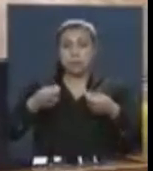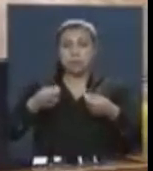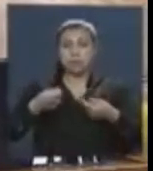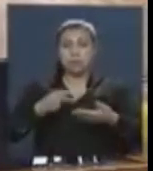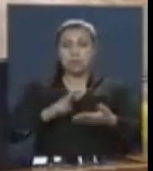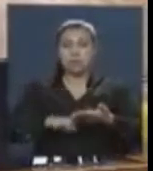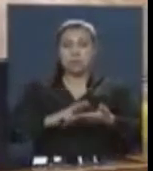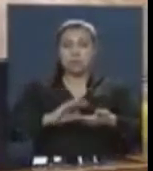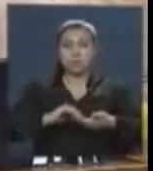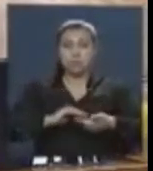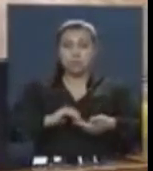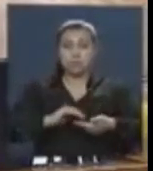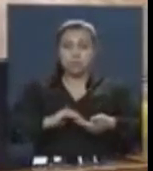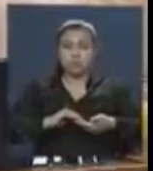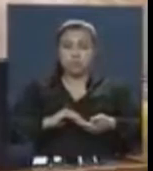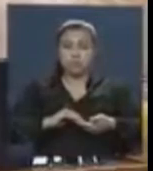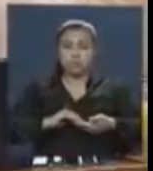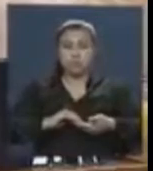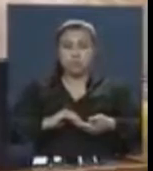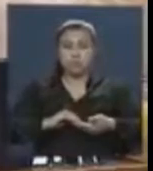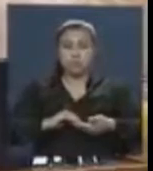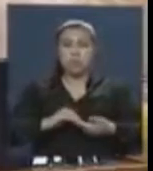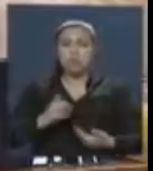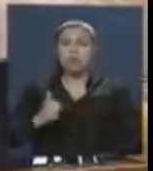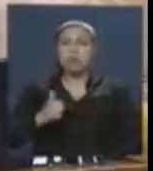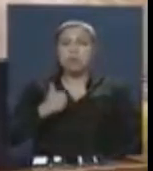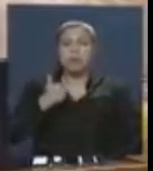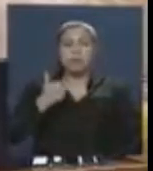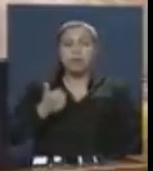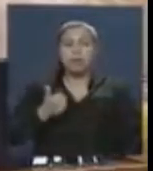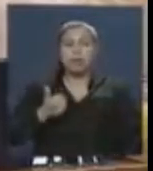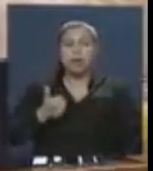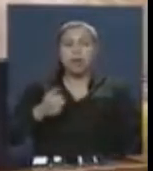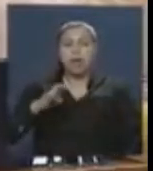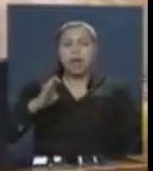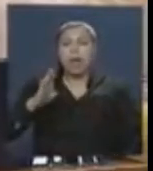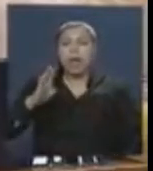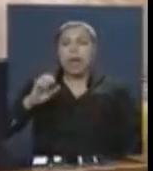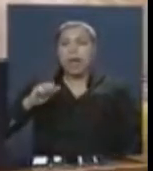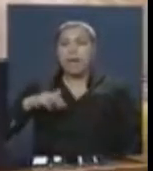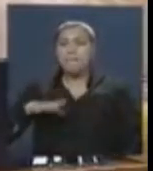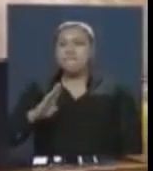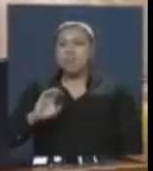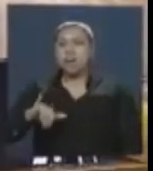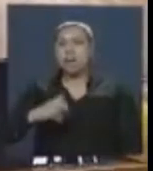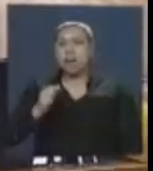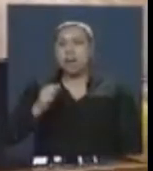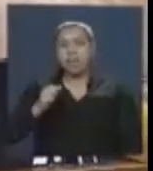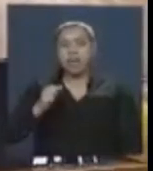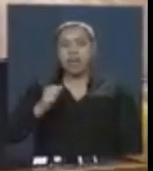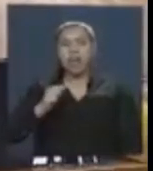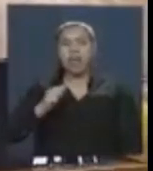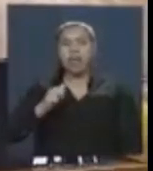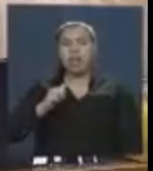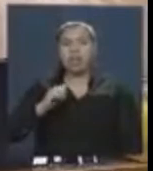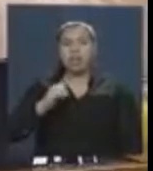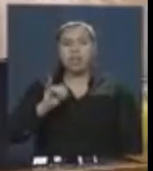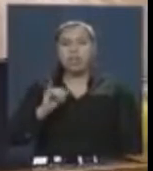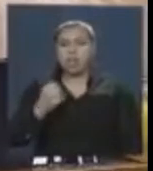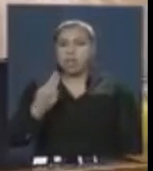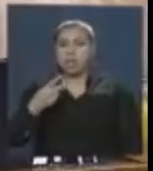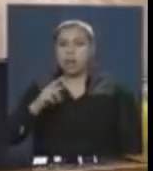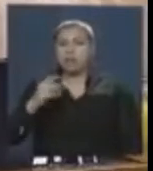y sentidas muestras de solidaridad a la Embajada de la República de Irak en Chile por las casi